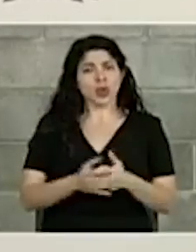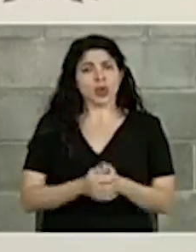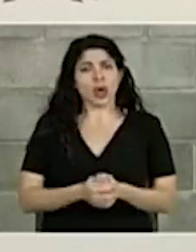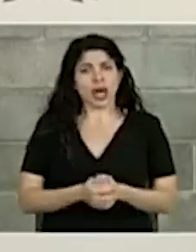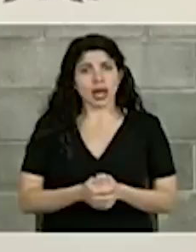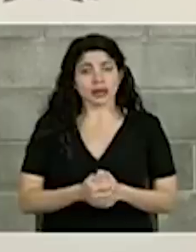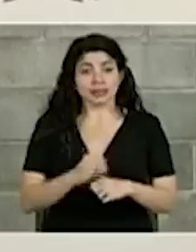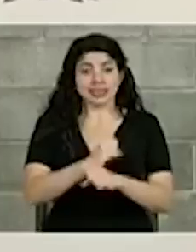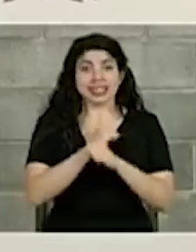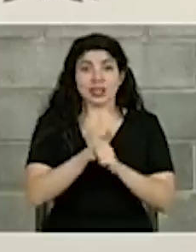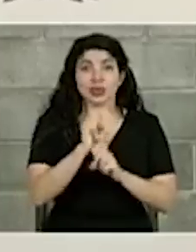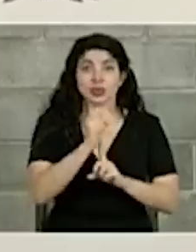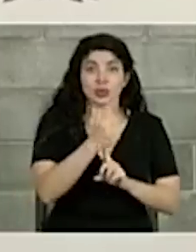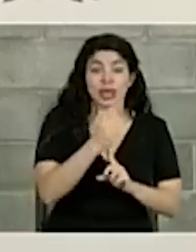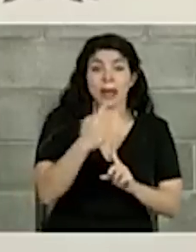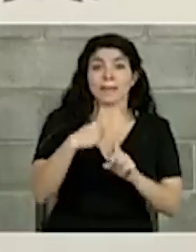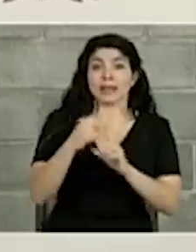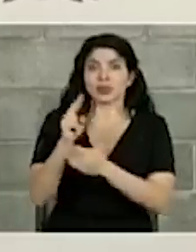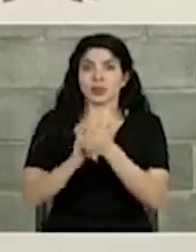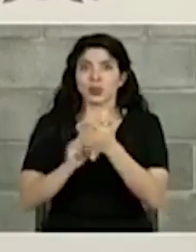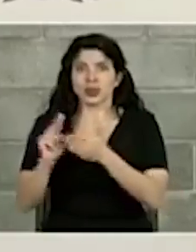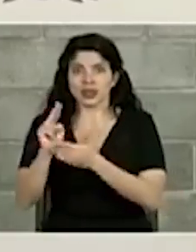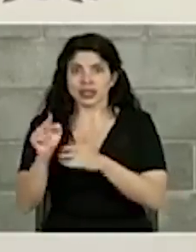en seguridad social y en universidades